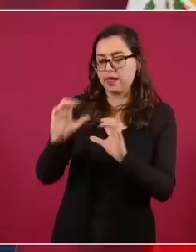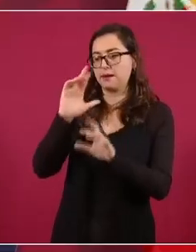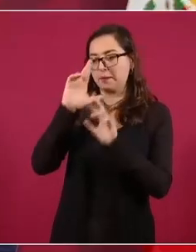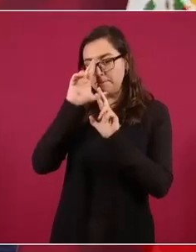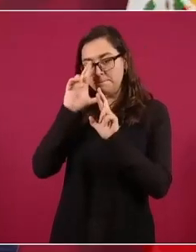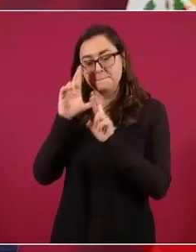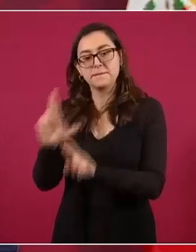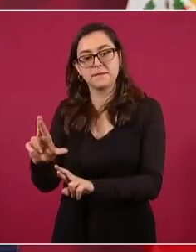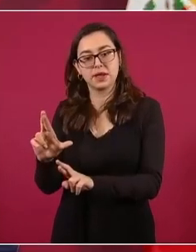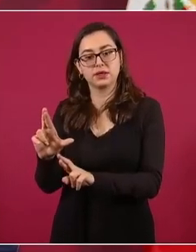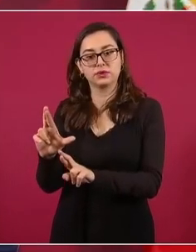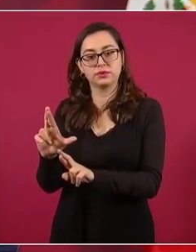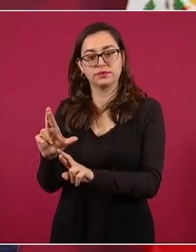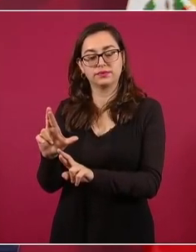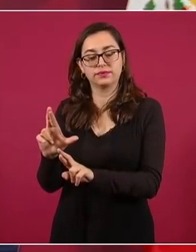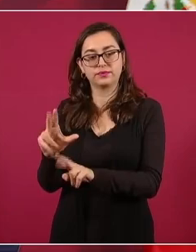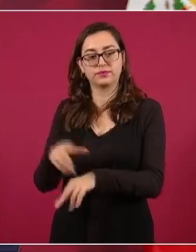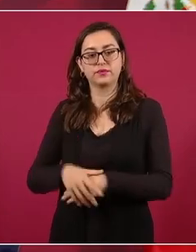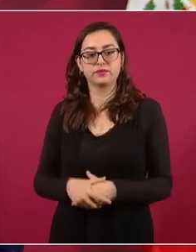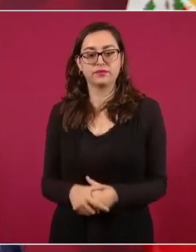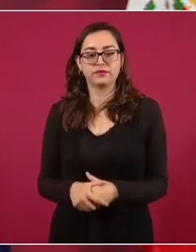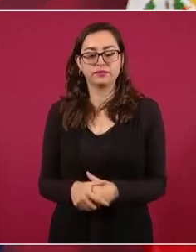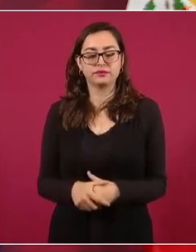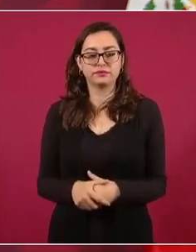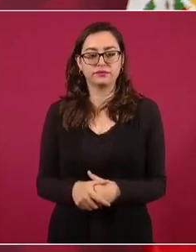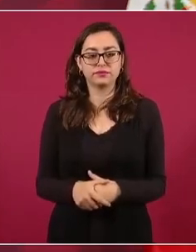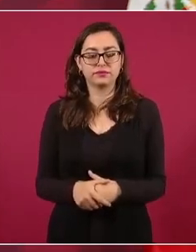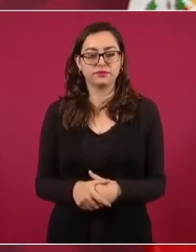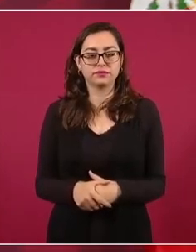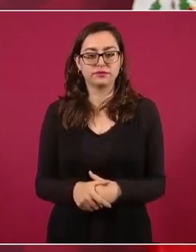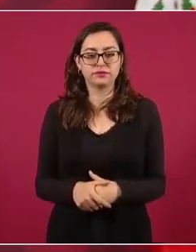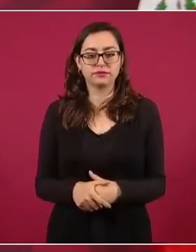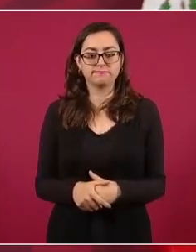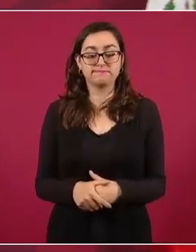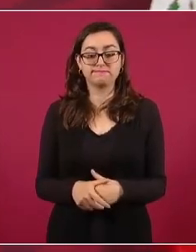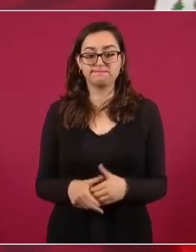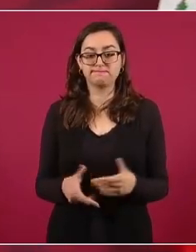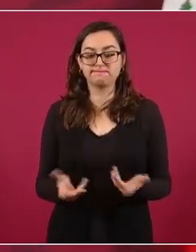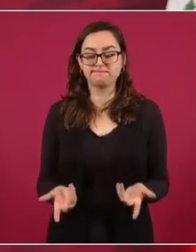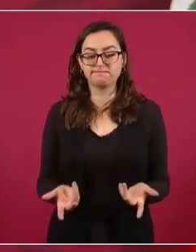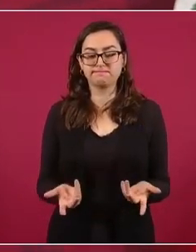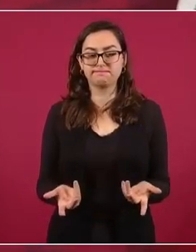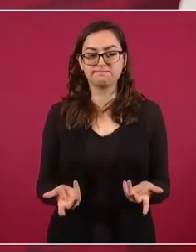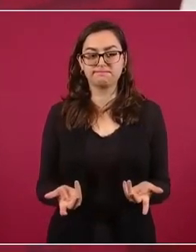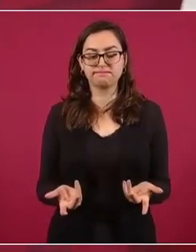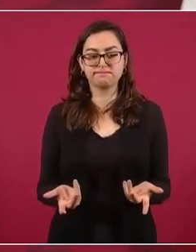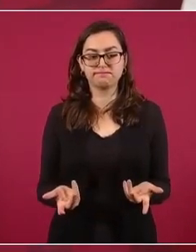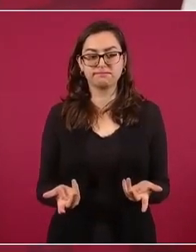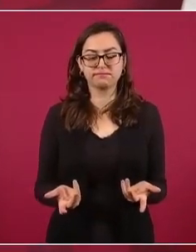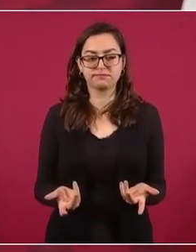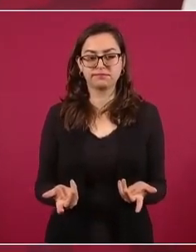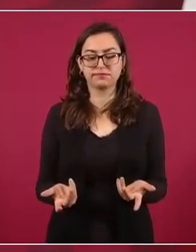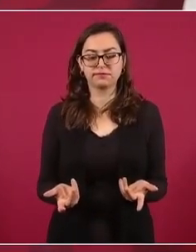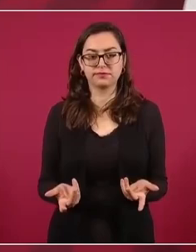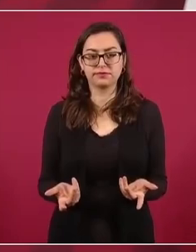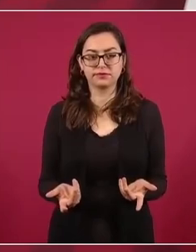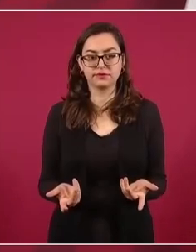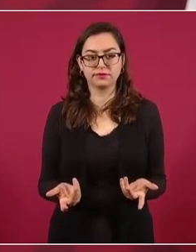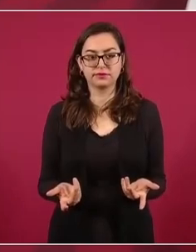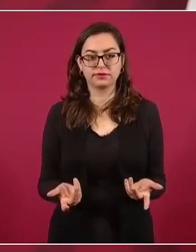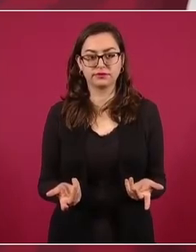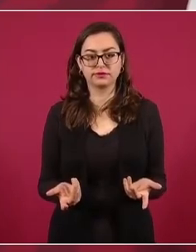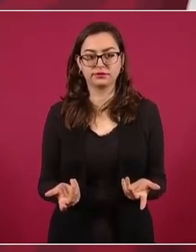y en el caso nuestro,